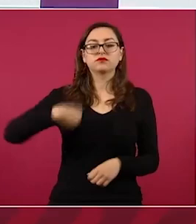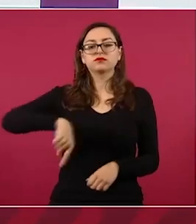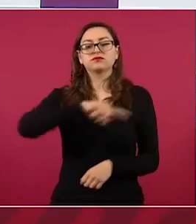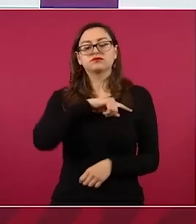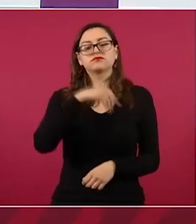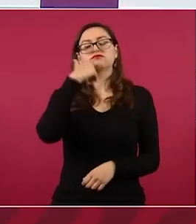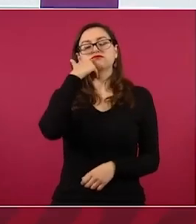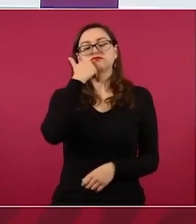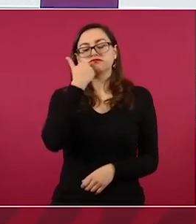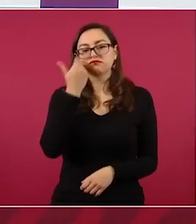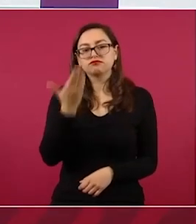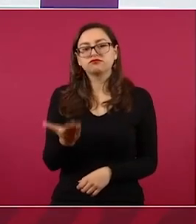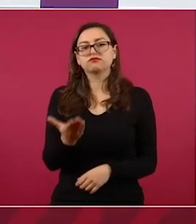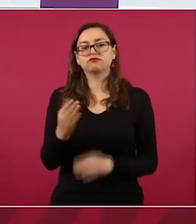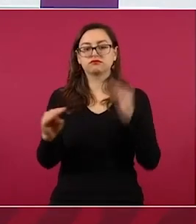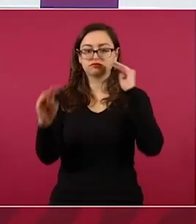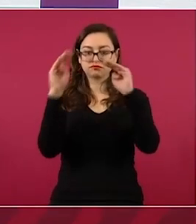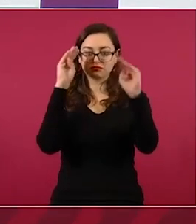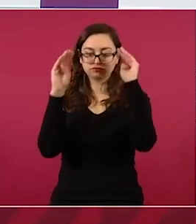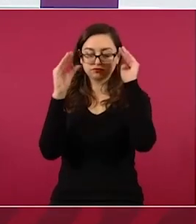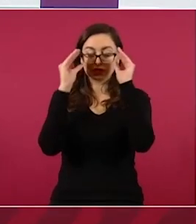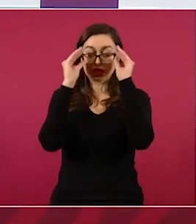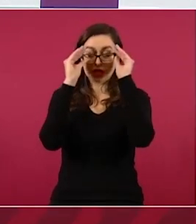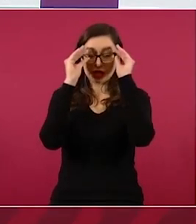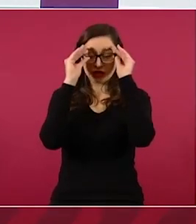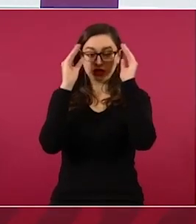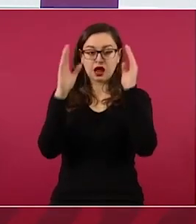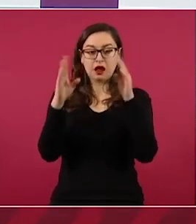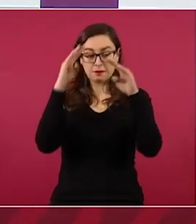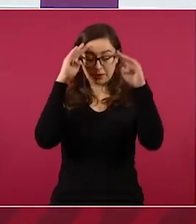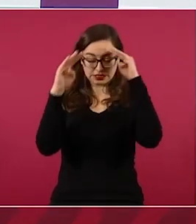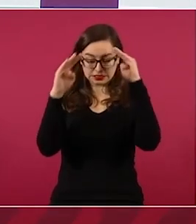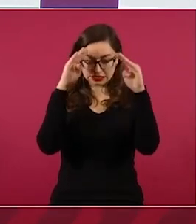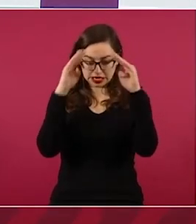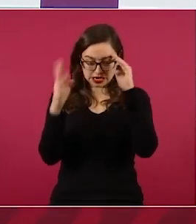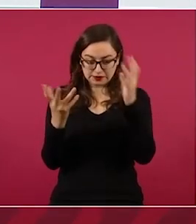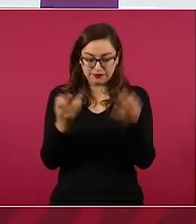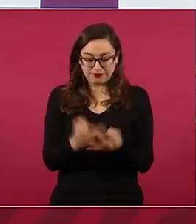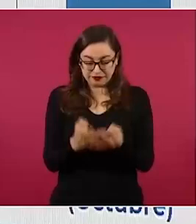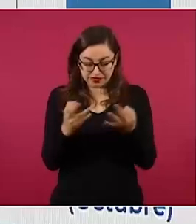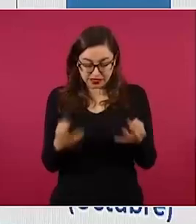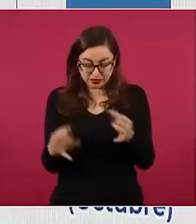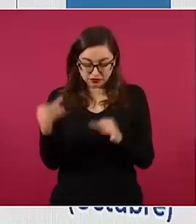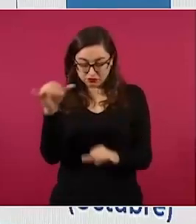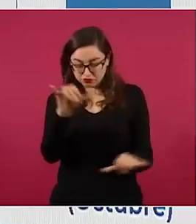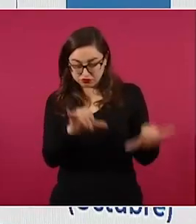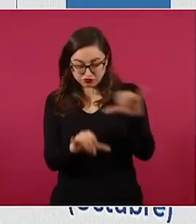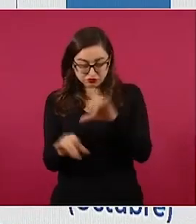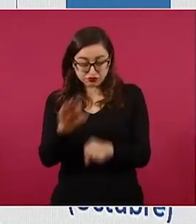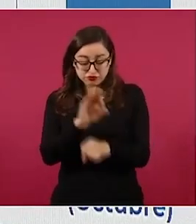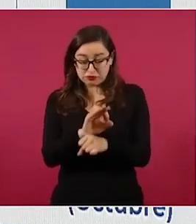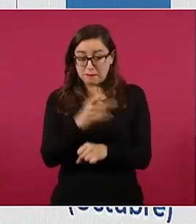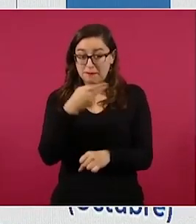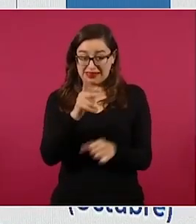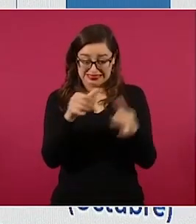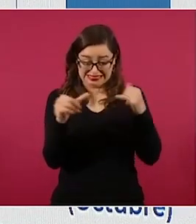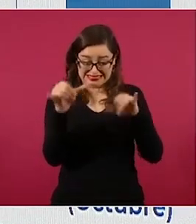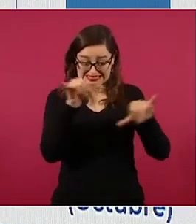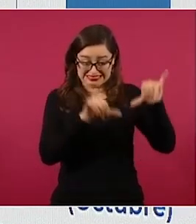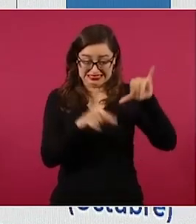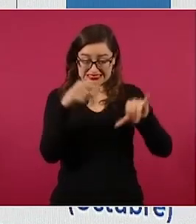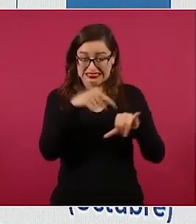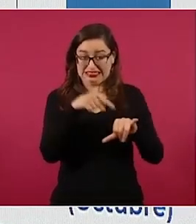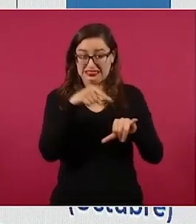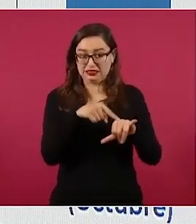que sean fertilizantes lo más orgánico posible, porque